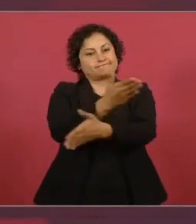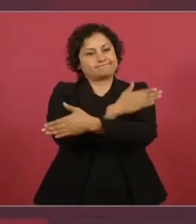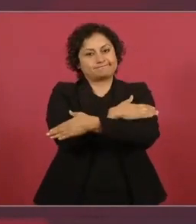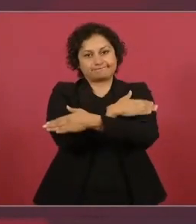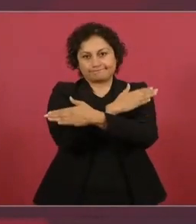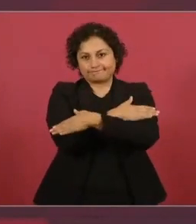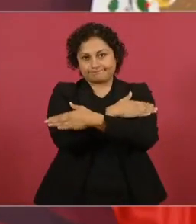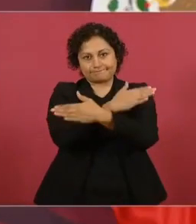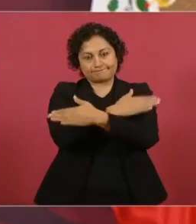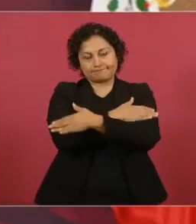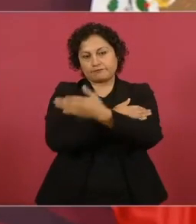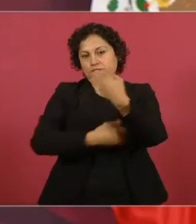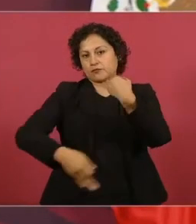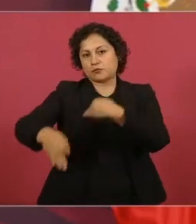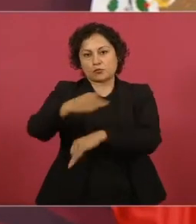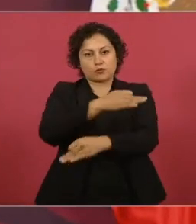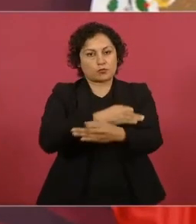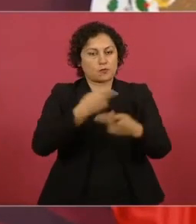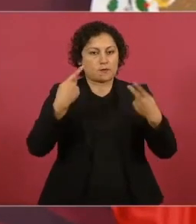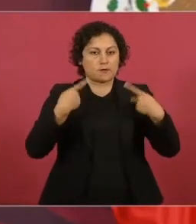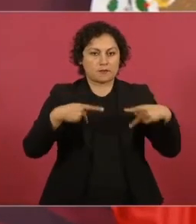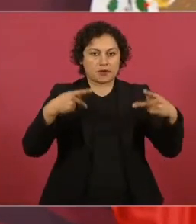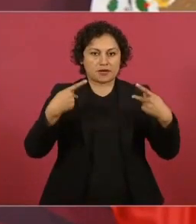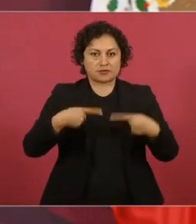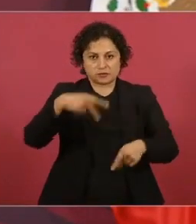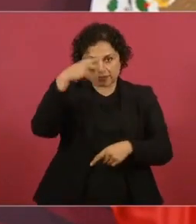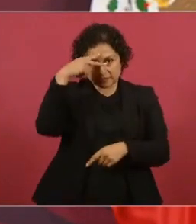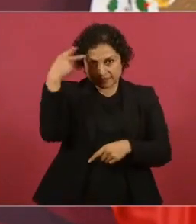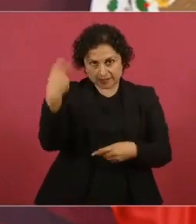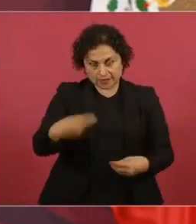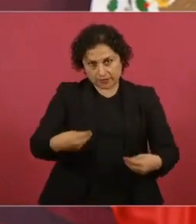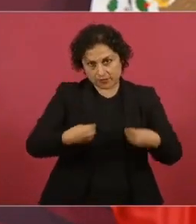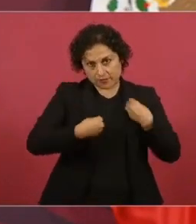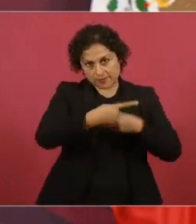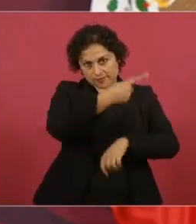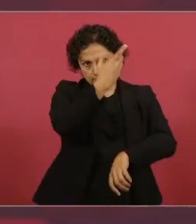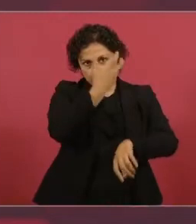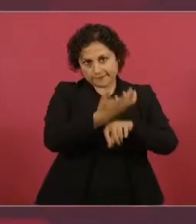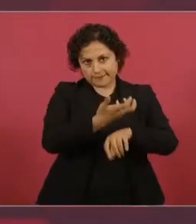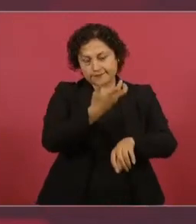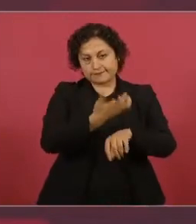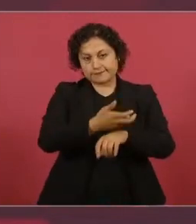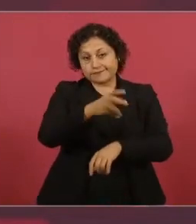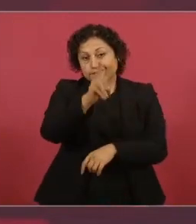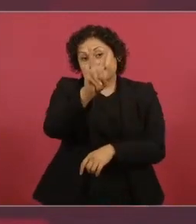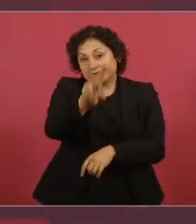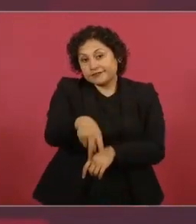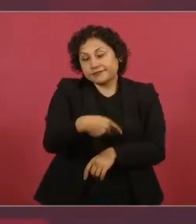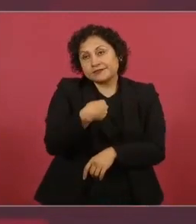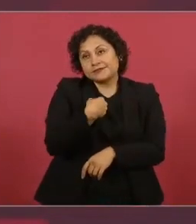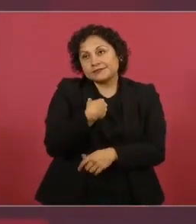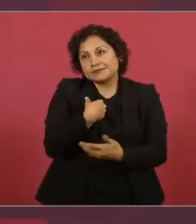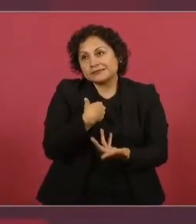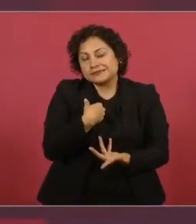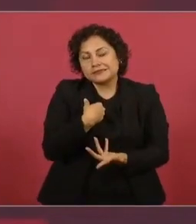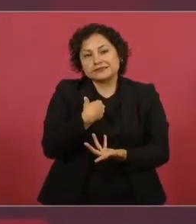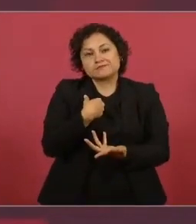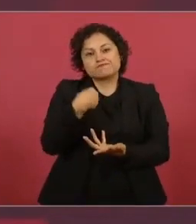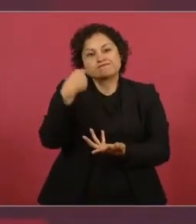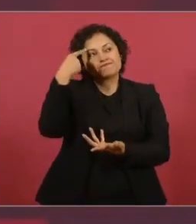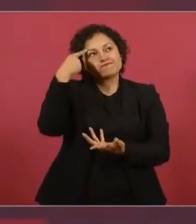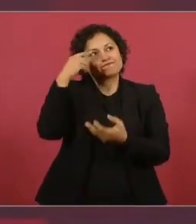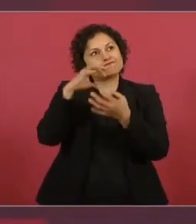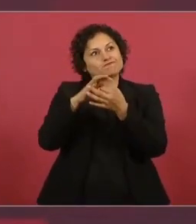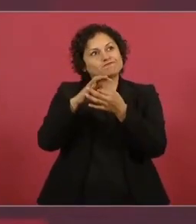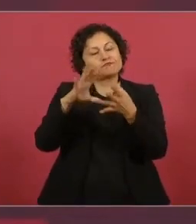a todos nuestros paisanos, me le dice Gustavo, se me pasó, pero estábamos en